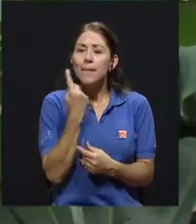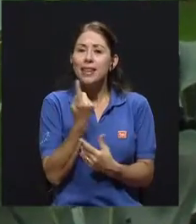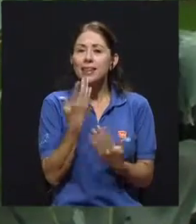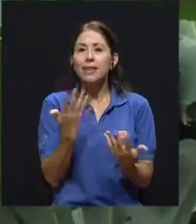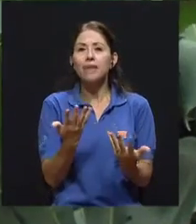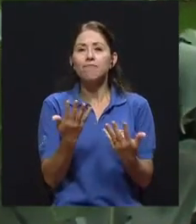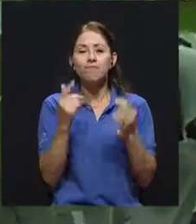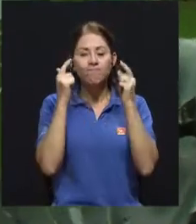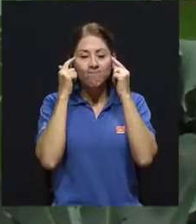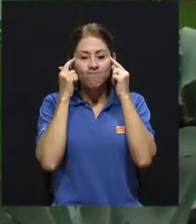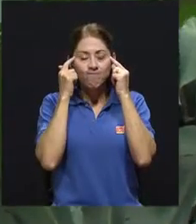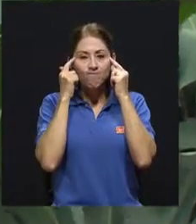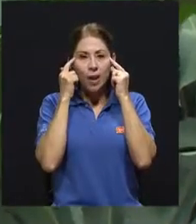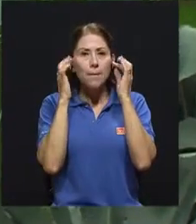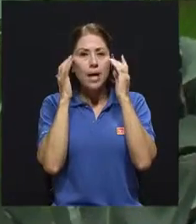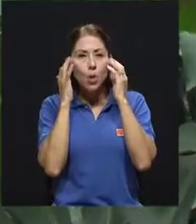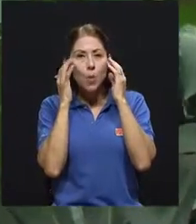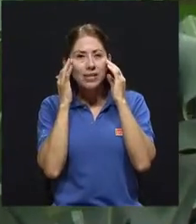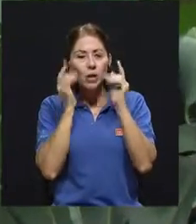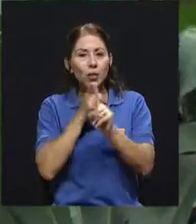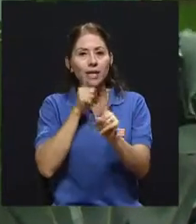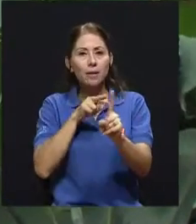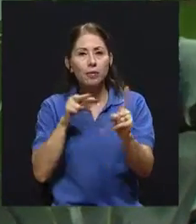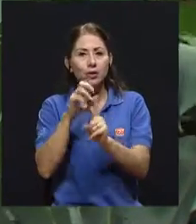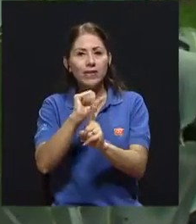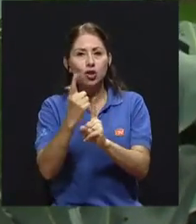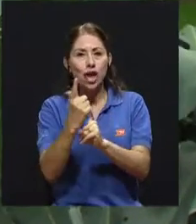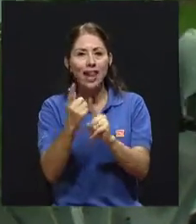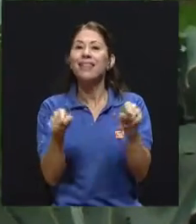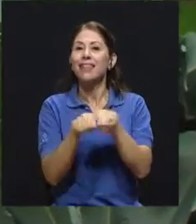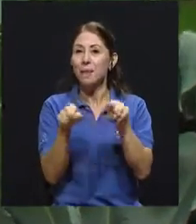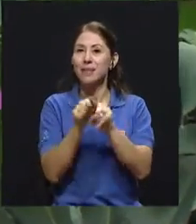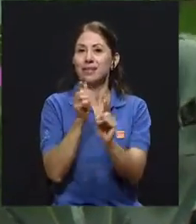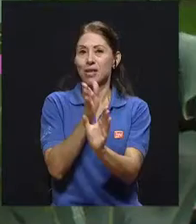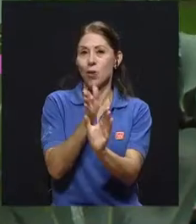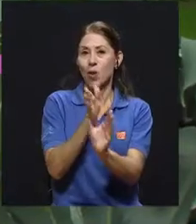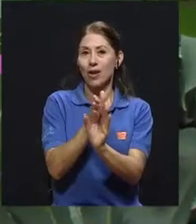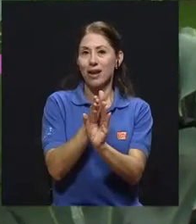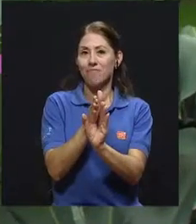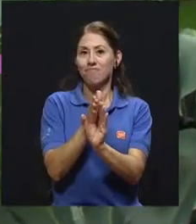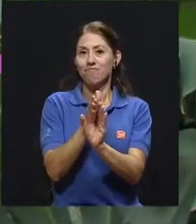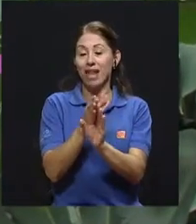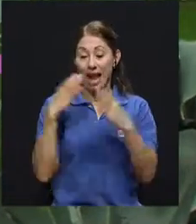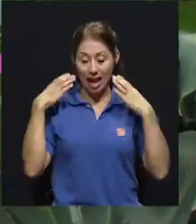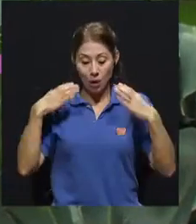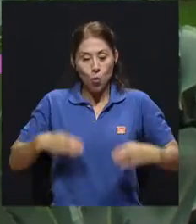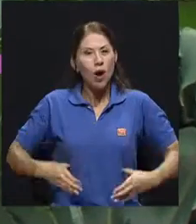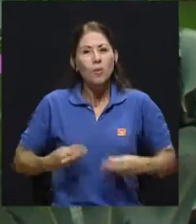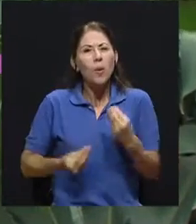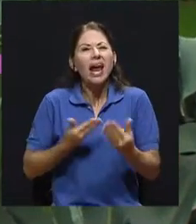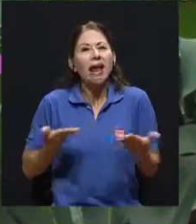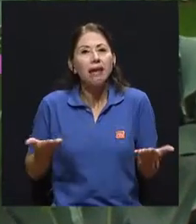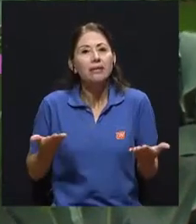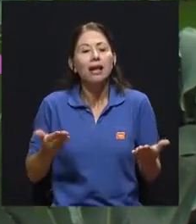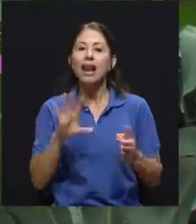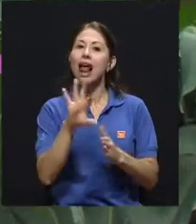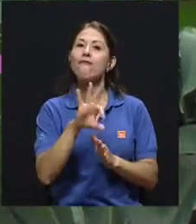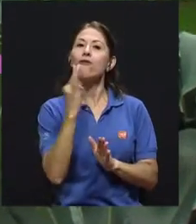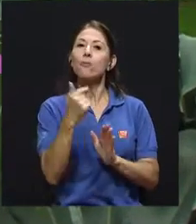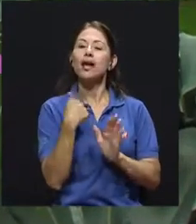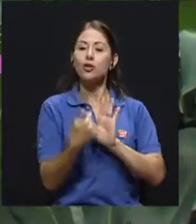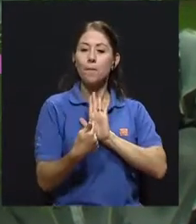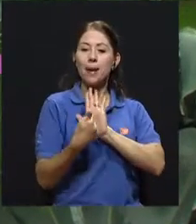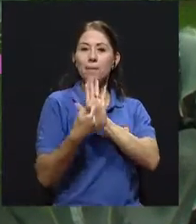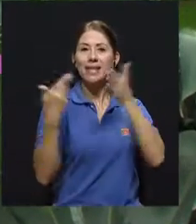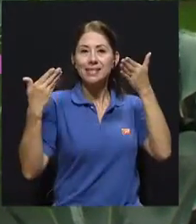de vista social, sino también psicológico. El cuerpo es, digamos, la forma que tengo yo de presentarme ante el mundo. Por eso,